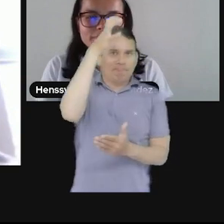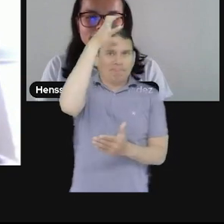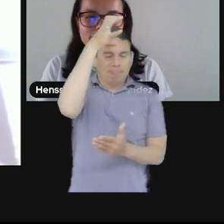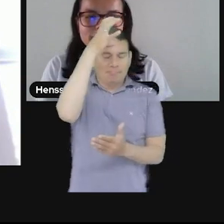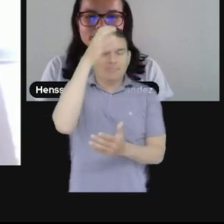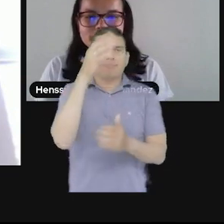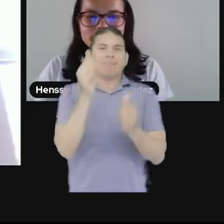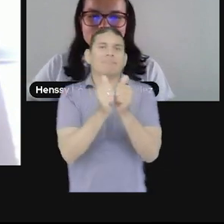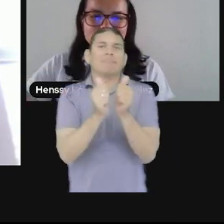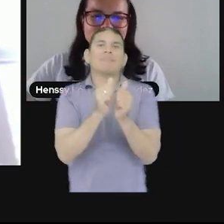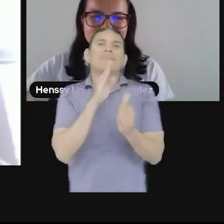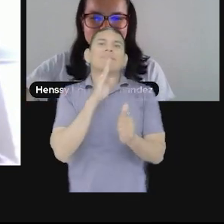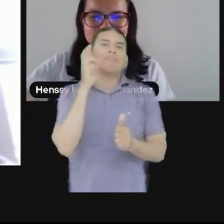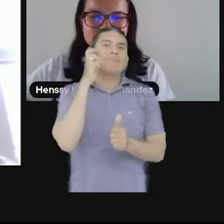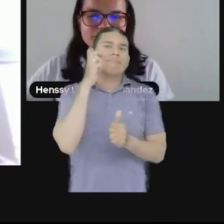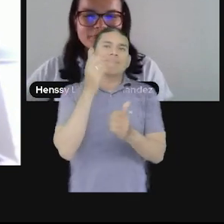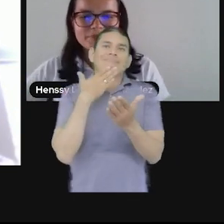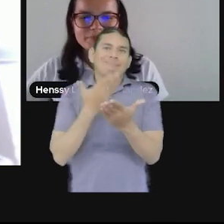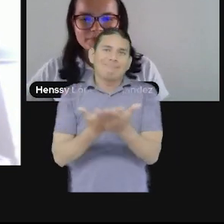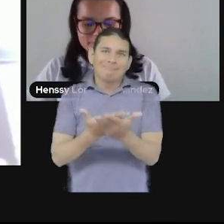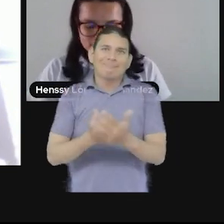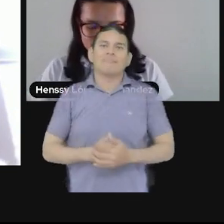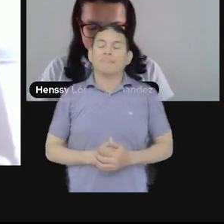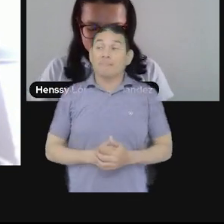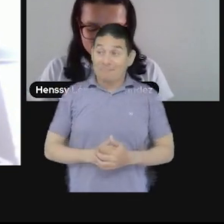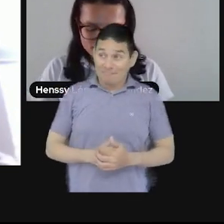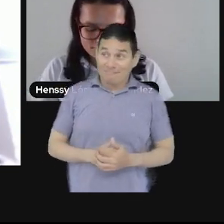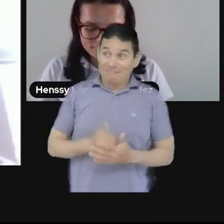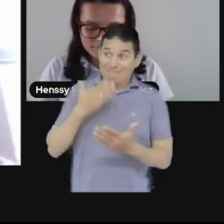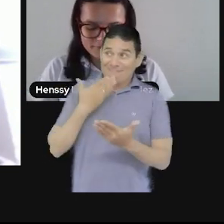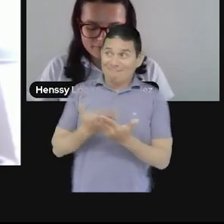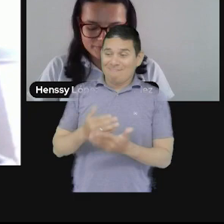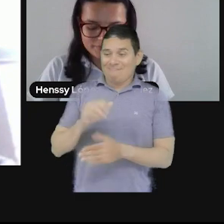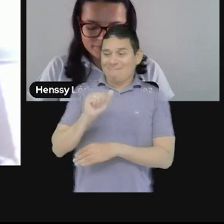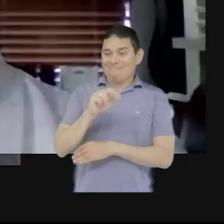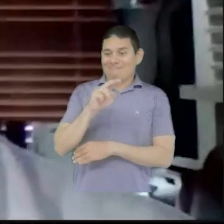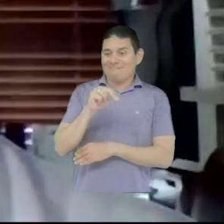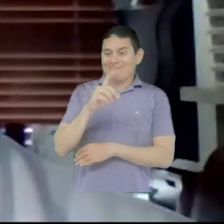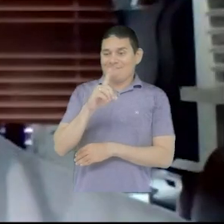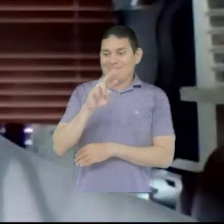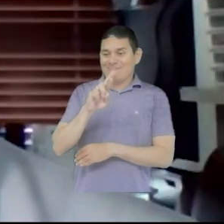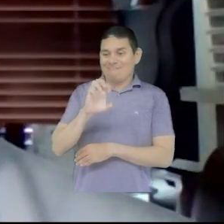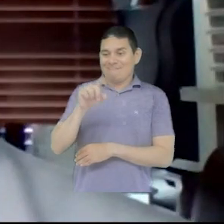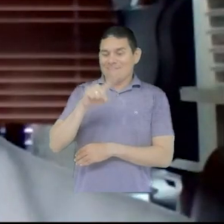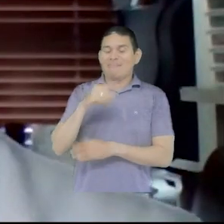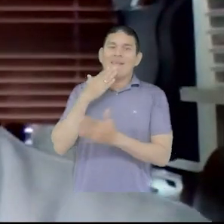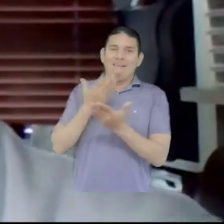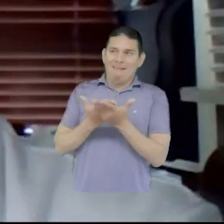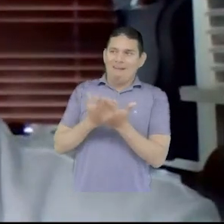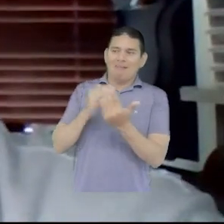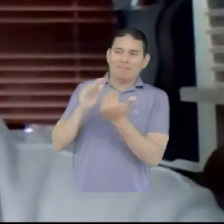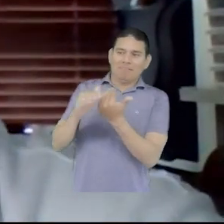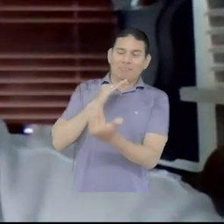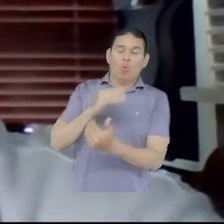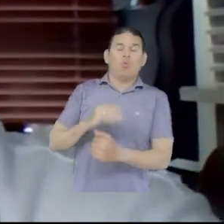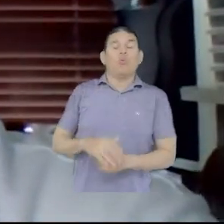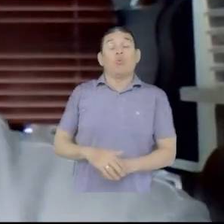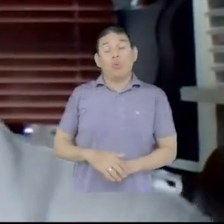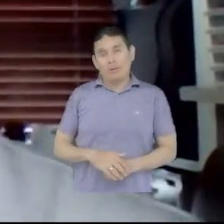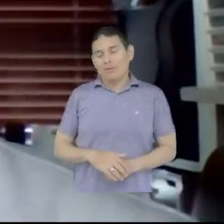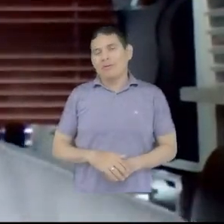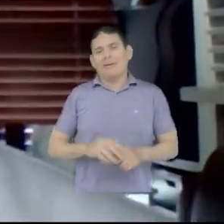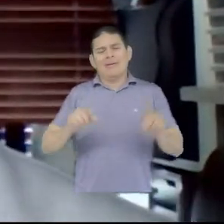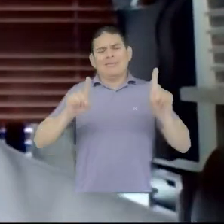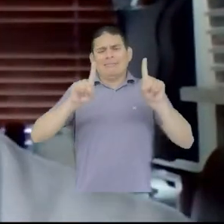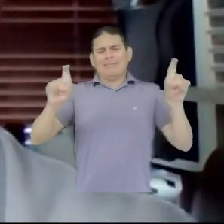compañero y experto invitado en el día de hoy César muchísimas gracias a ti Andrés gracias por la invitación